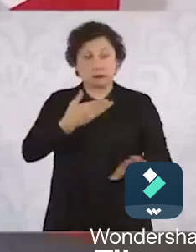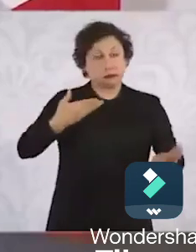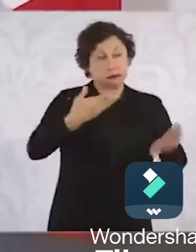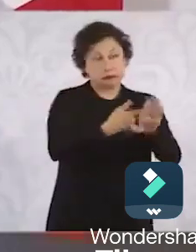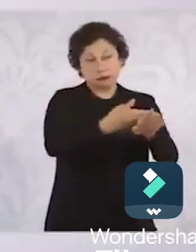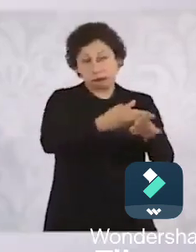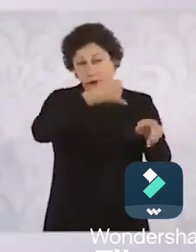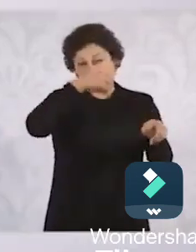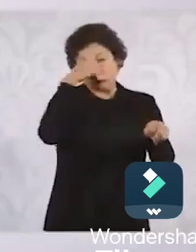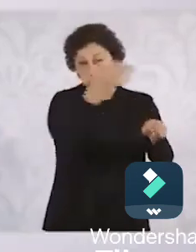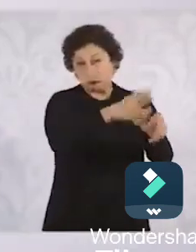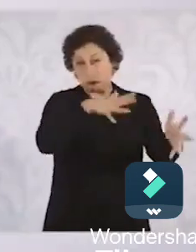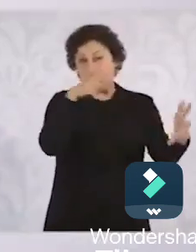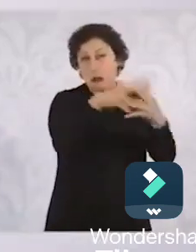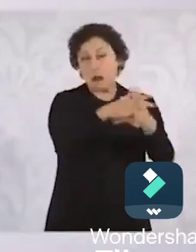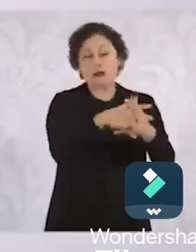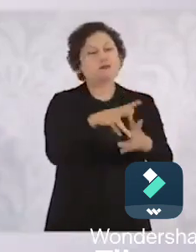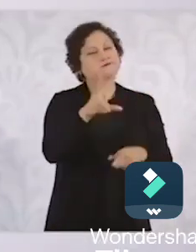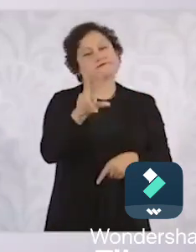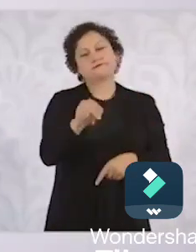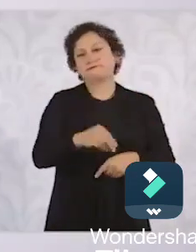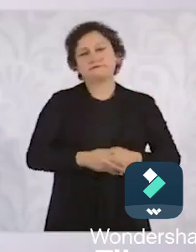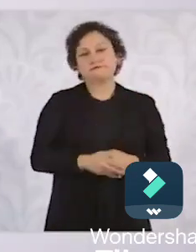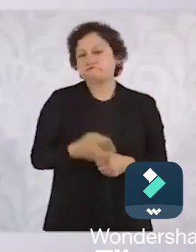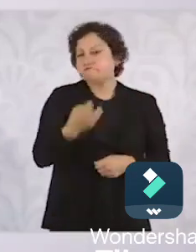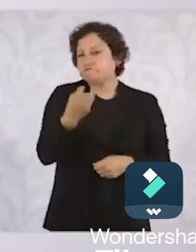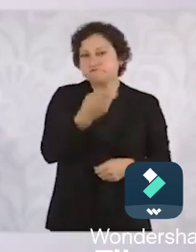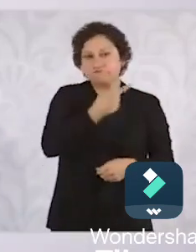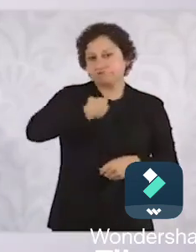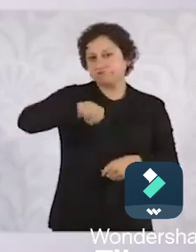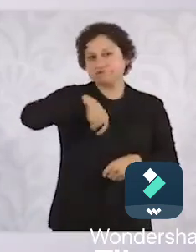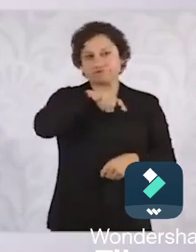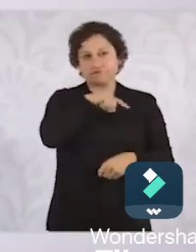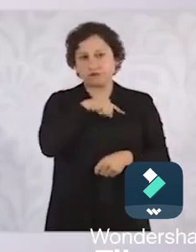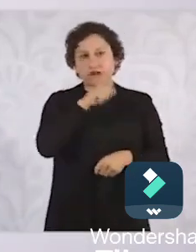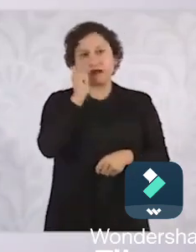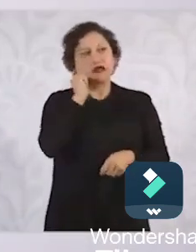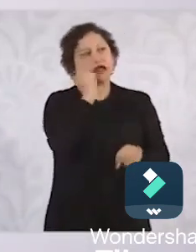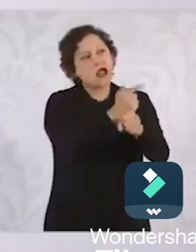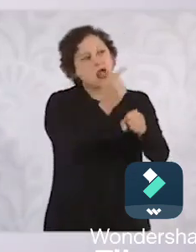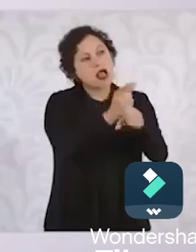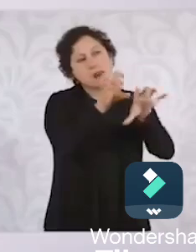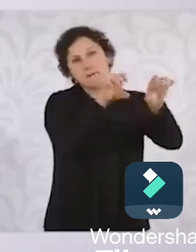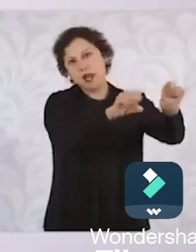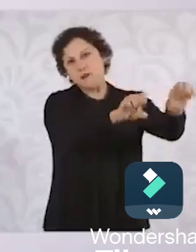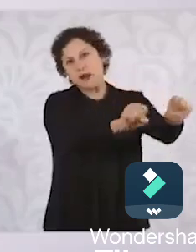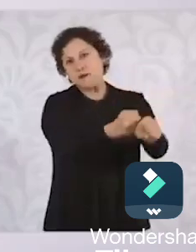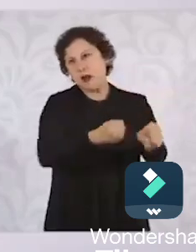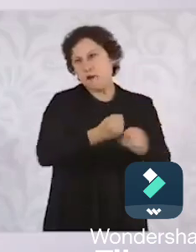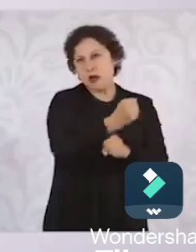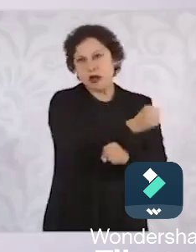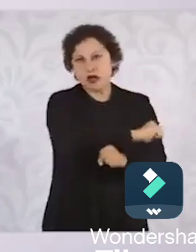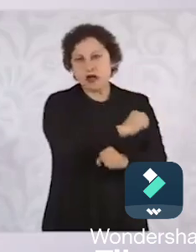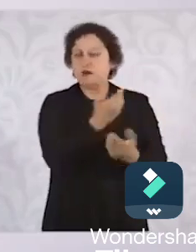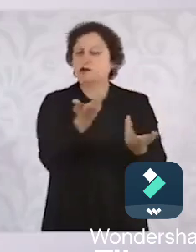no buscamos ejecuciones extrajudiciales, que era lo que ocurría